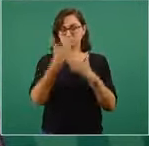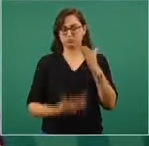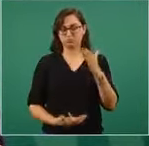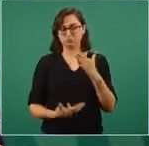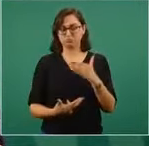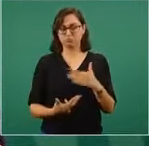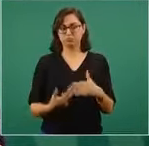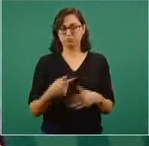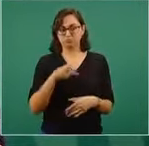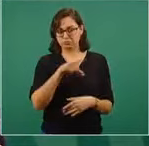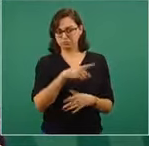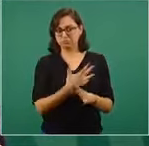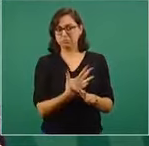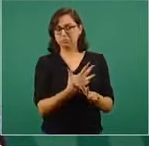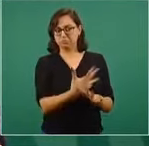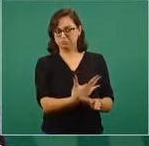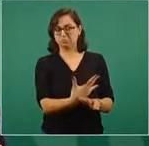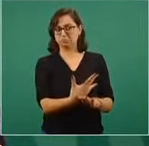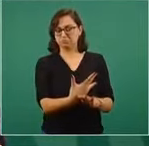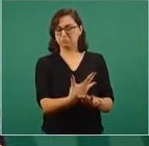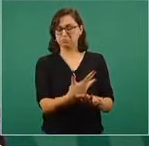Participan marinos,